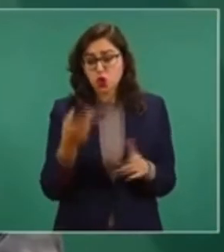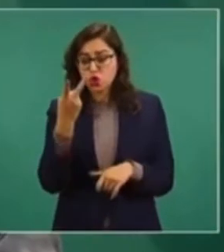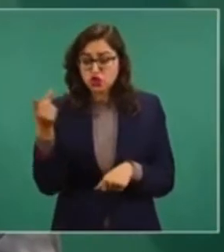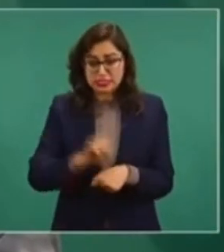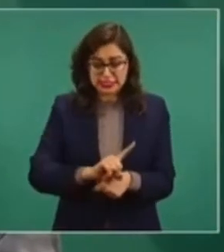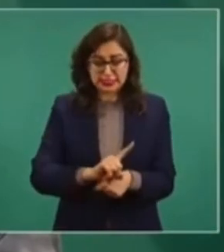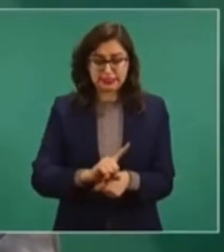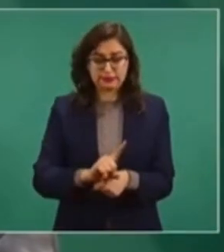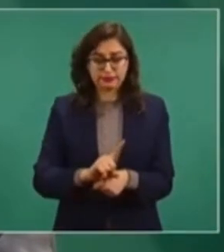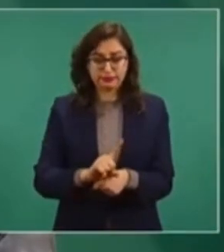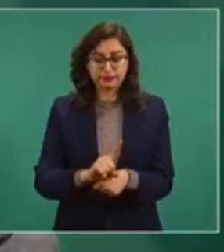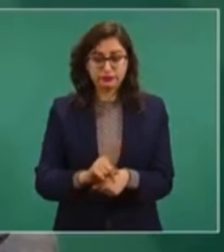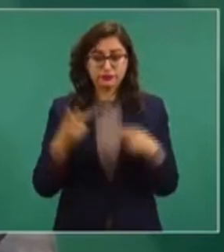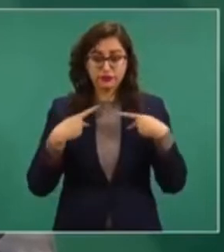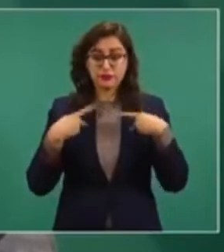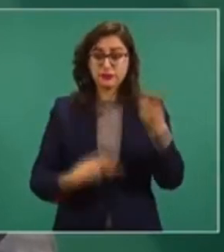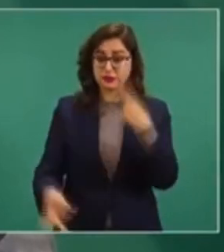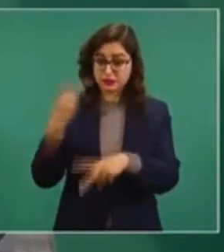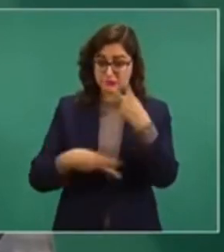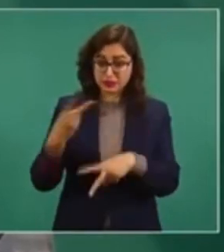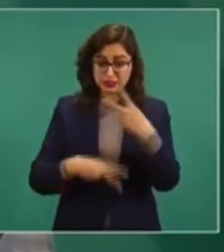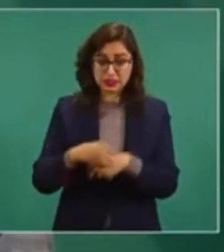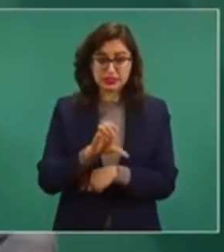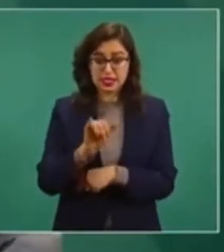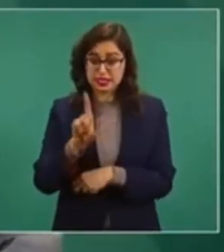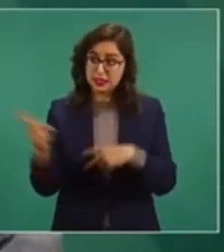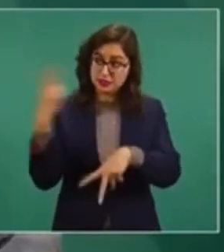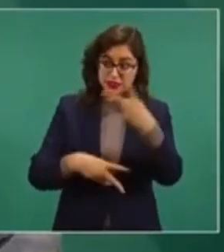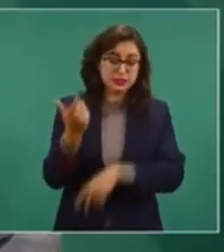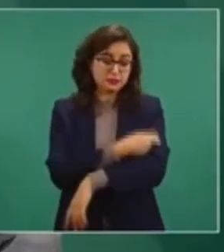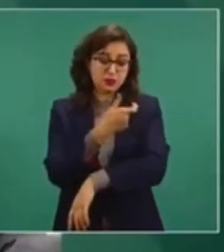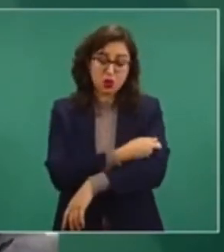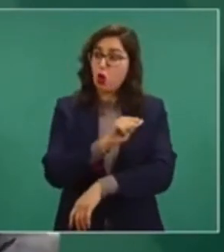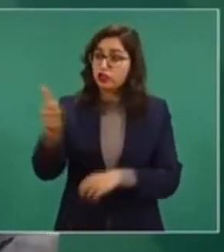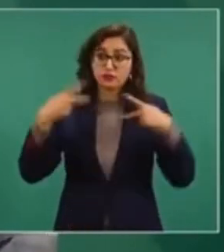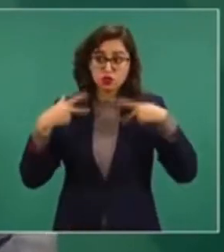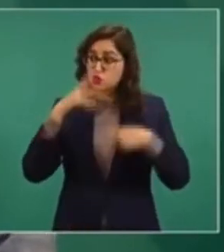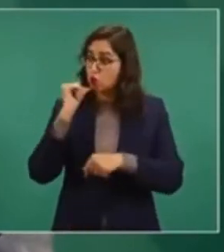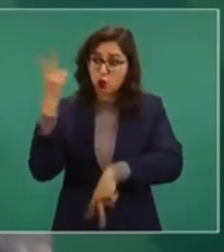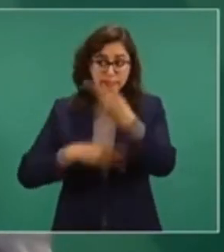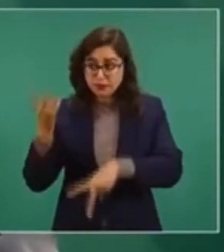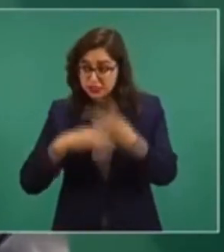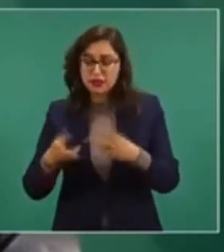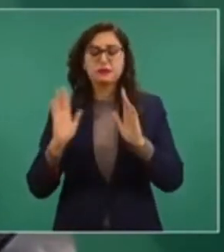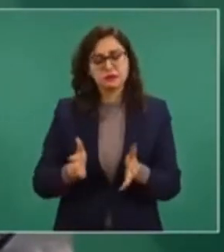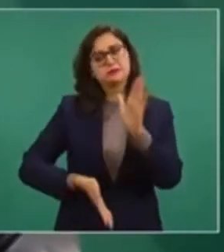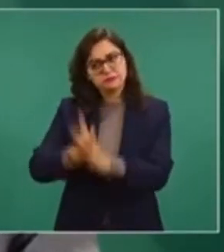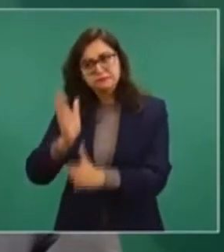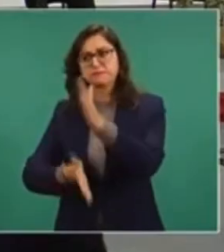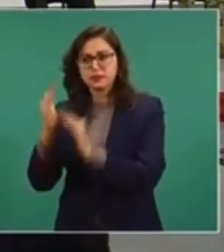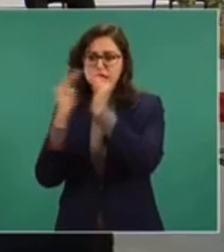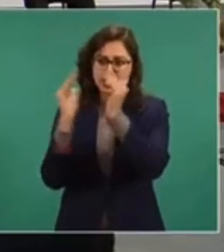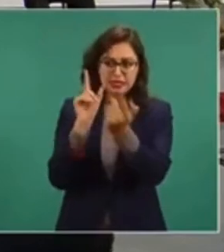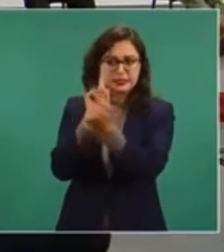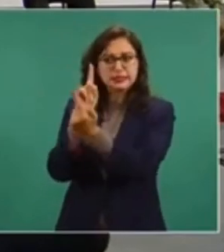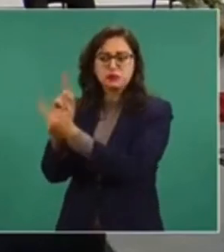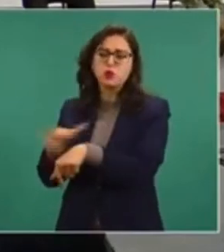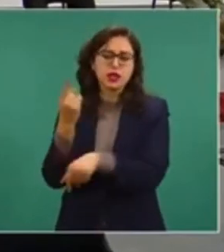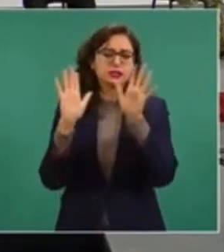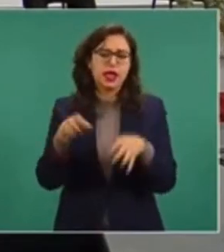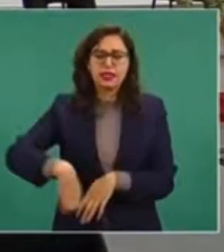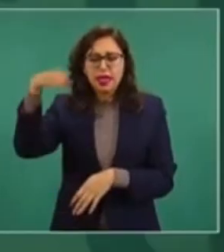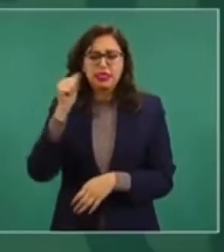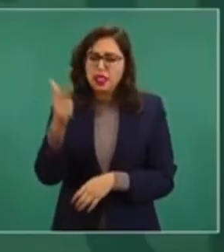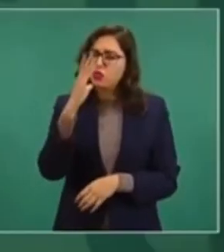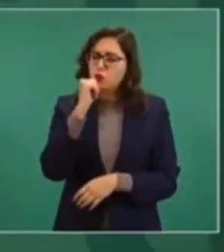para los que puedan llegar a los centros integradores y dos días para ir buscar a los que están grandes y no pueden moverse